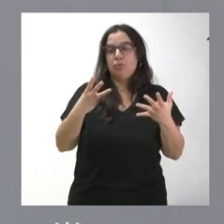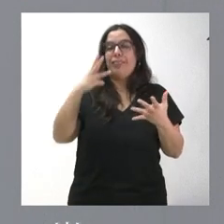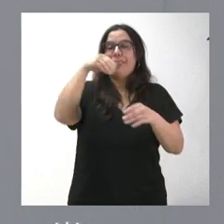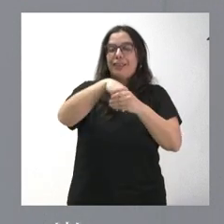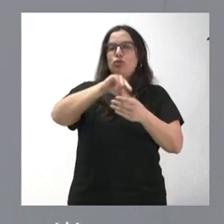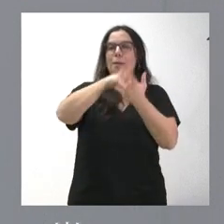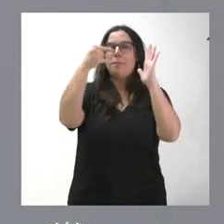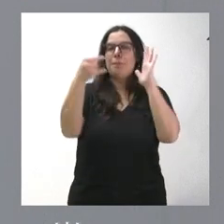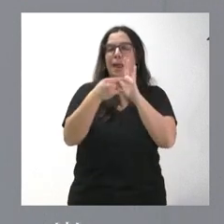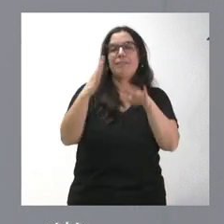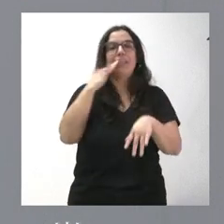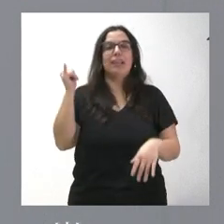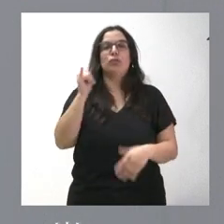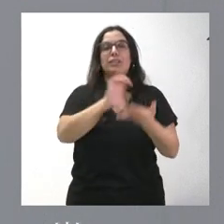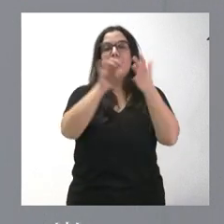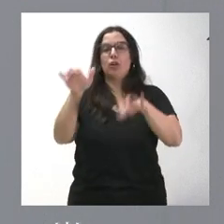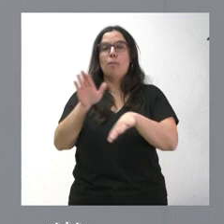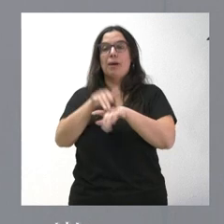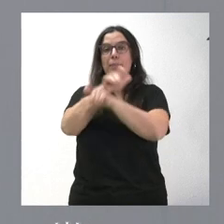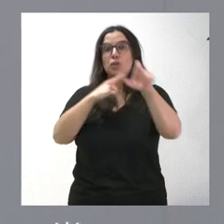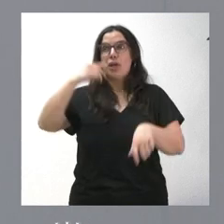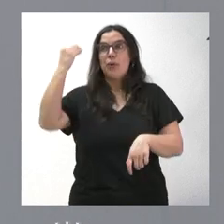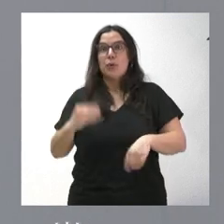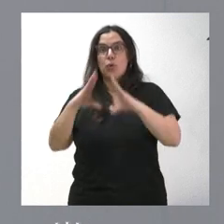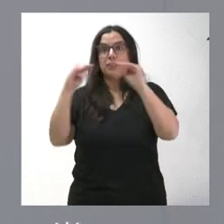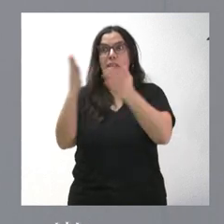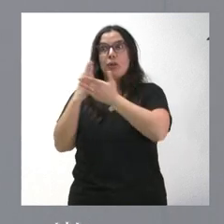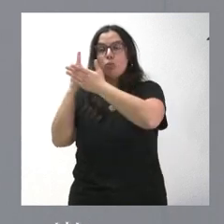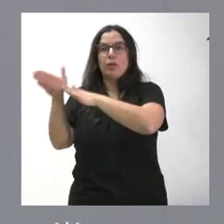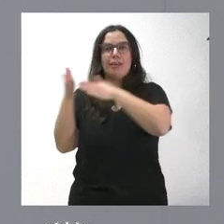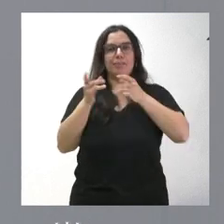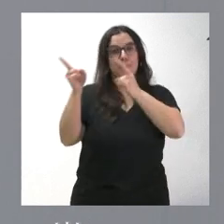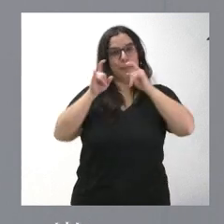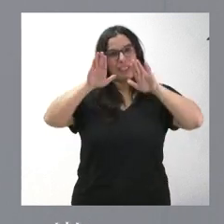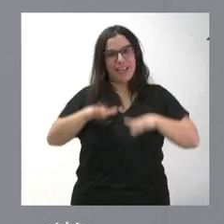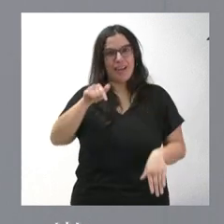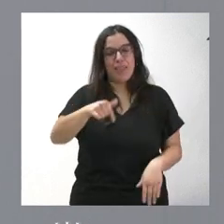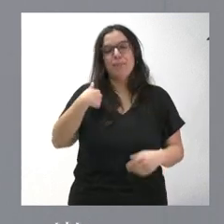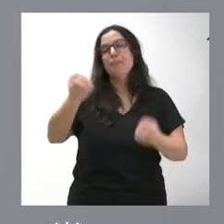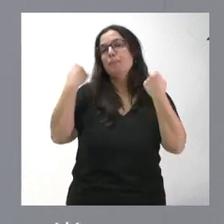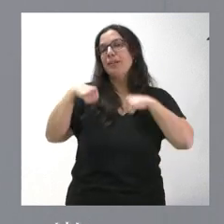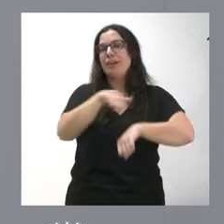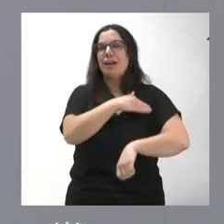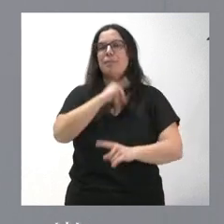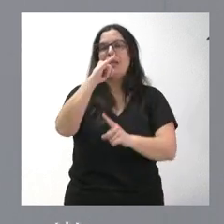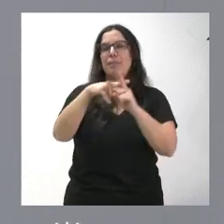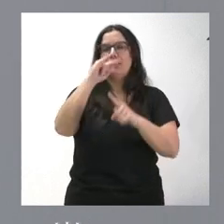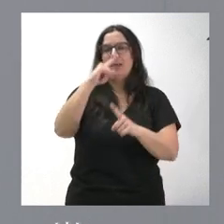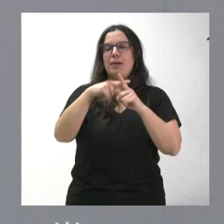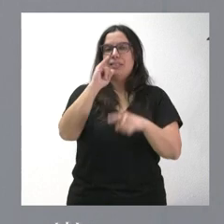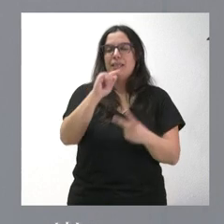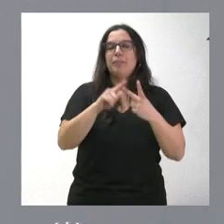de Talento de Castilla y León, para retener el talento universitario en este caso. Son prácticas académicas en I+, D+, I,